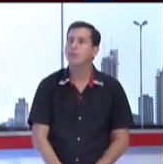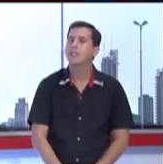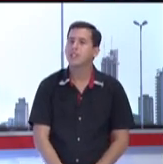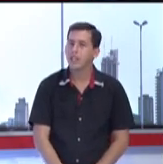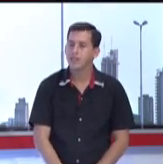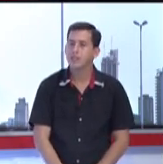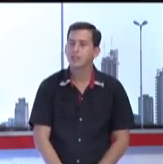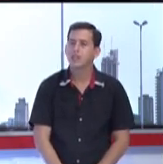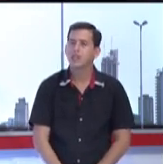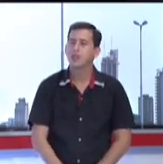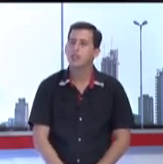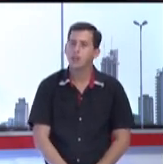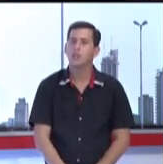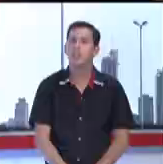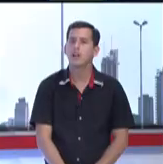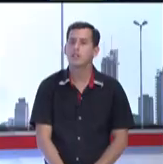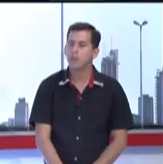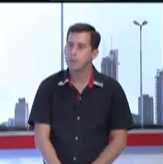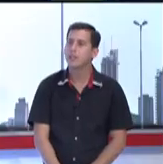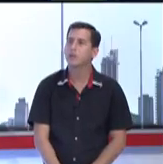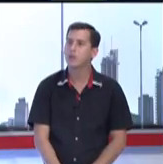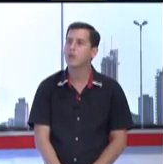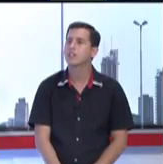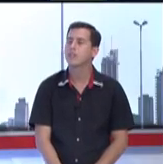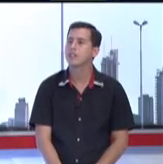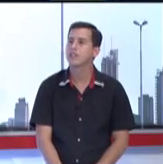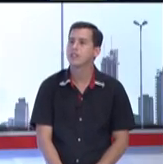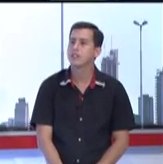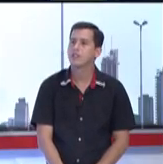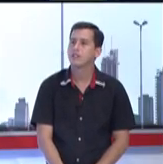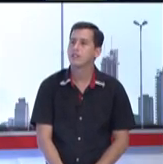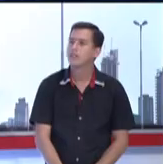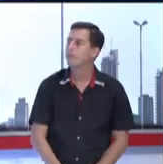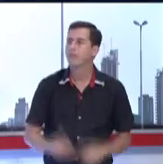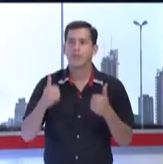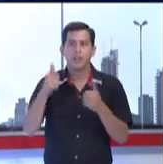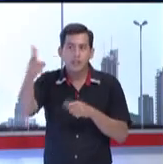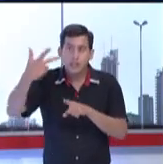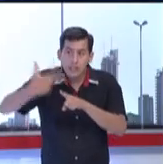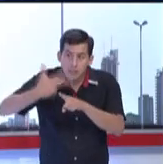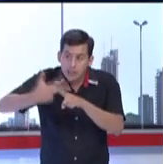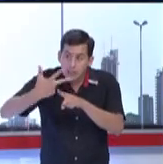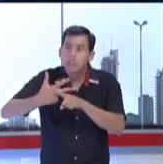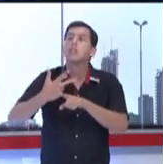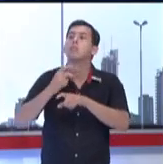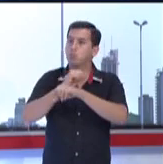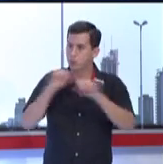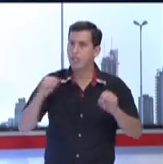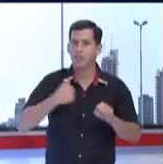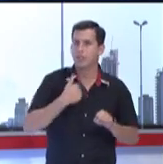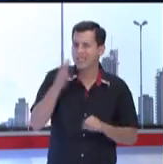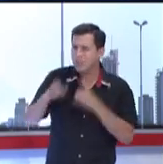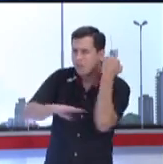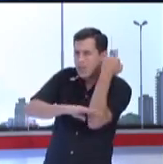aproximadamente tres meses. Y no es tan complicado, se puede aprender por lo menos básicamente. En tres meses entonces una persona ya tiene los